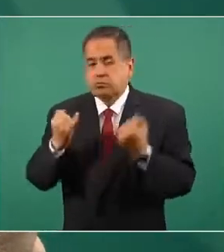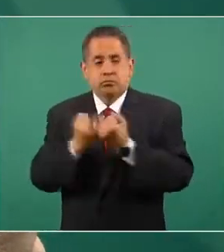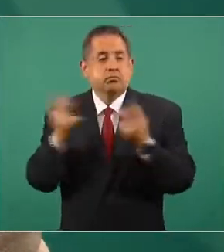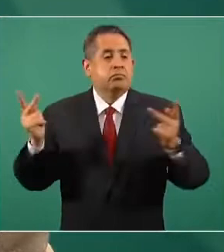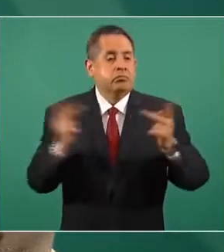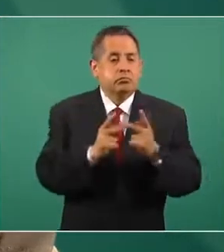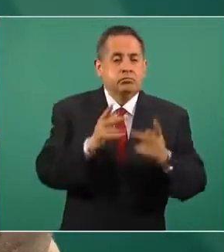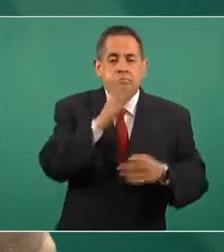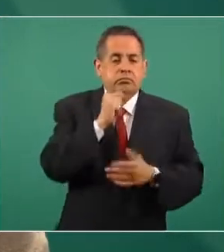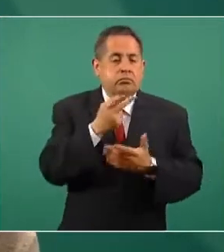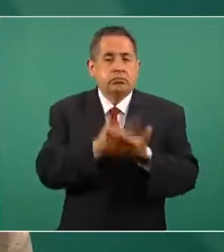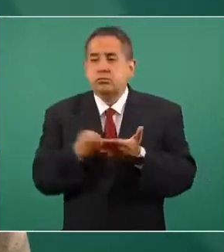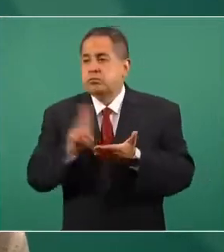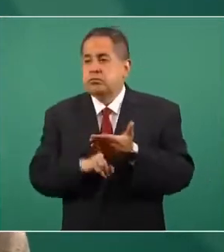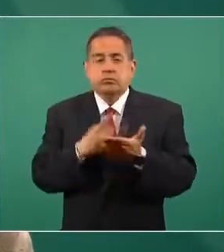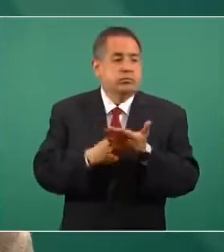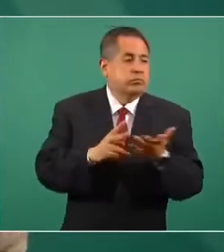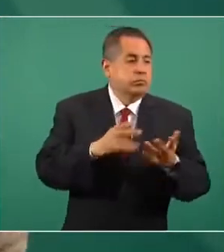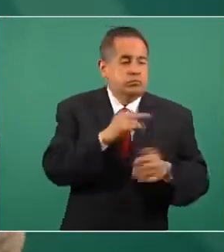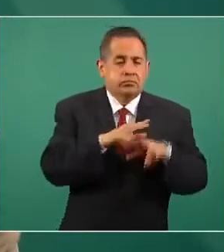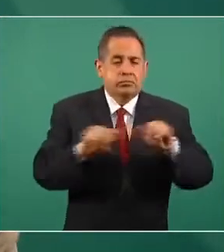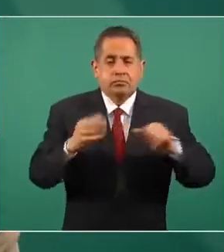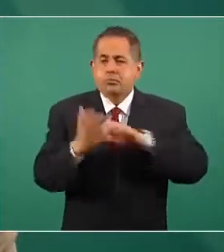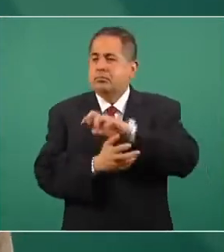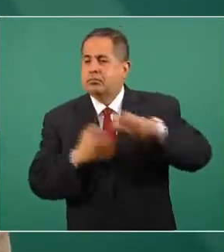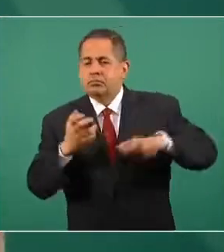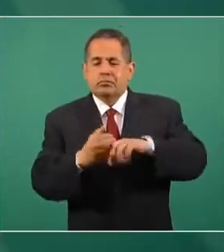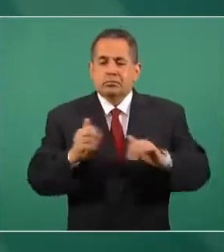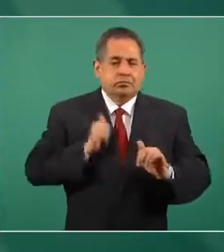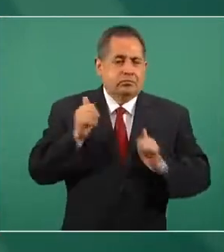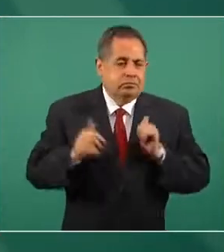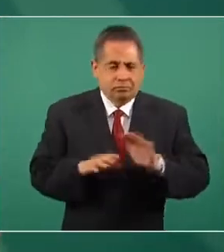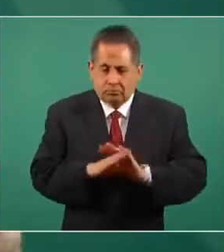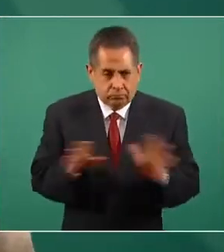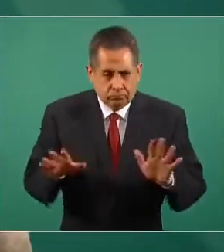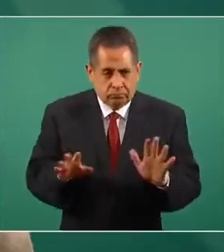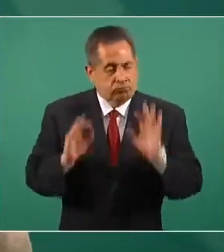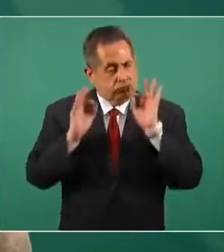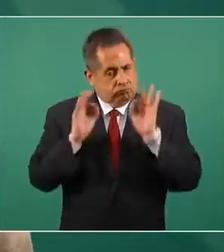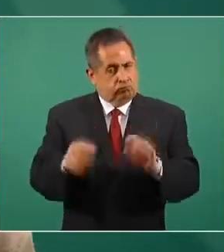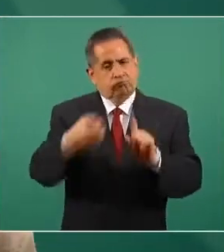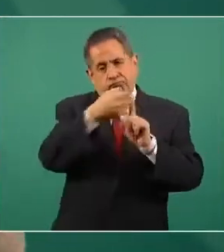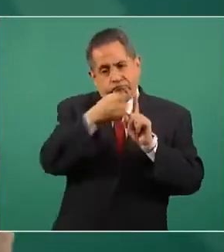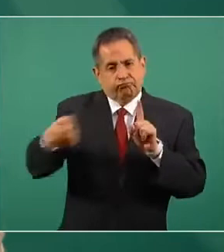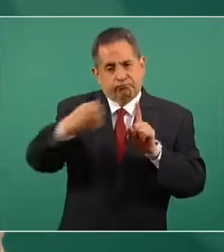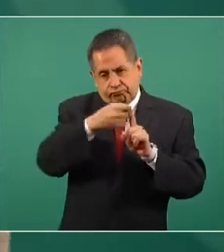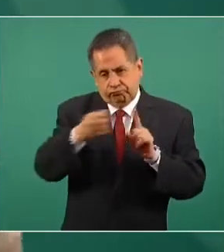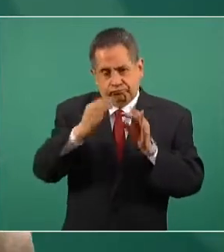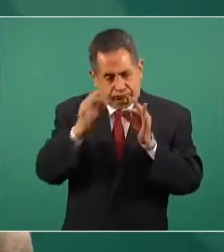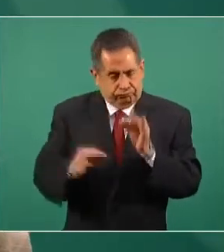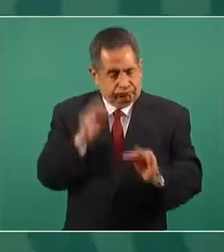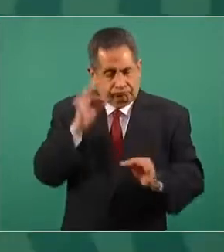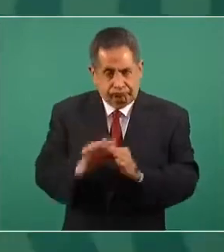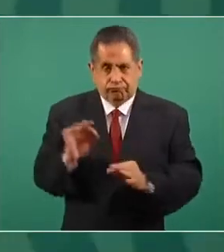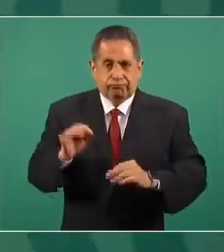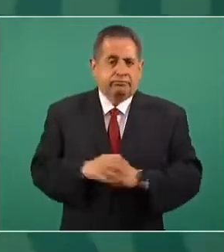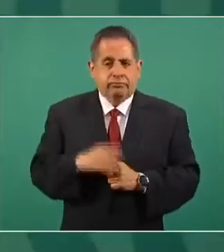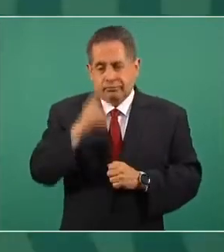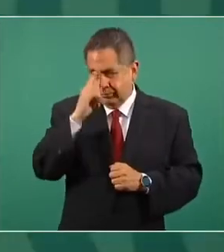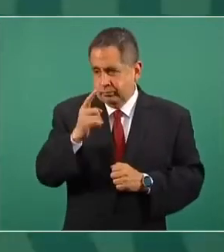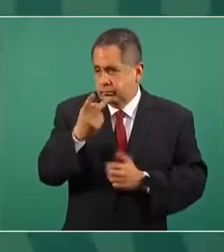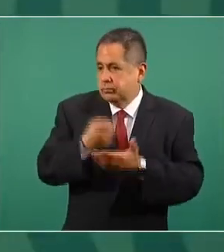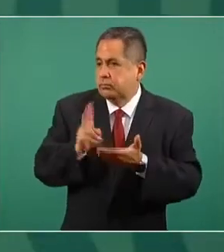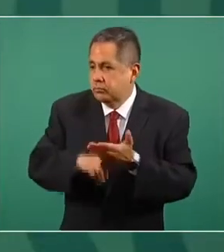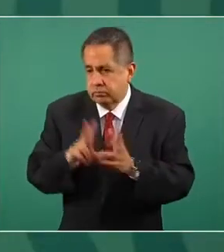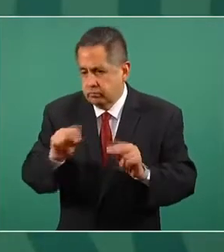duplicidades, para que nadie tenga ese escenario de ser programado dos veces para la